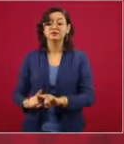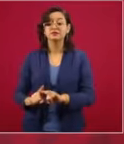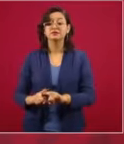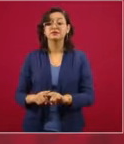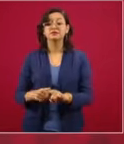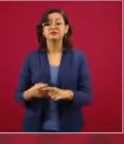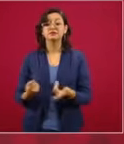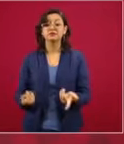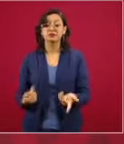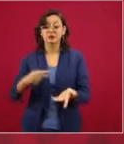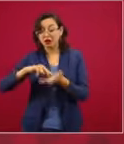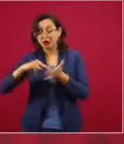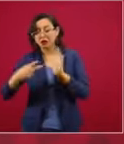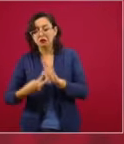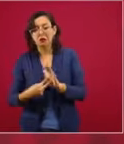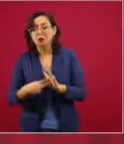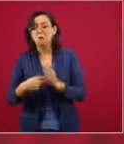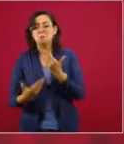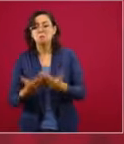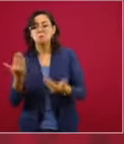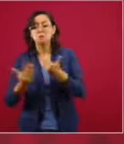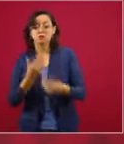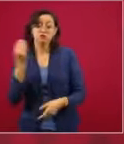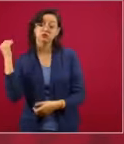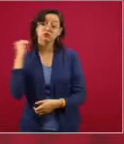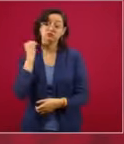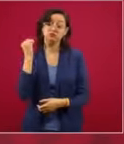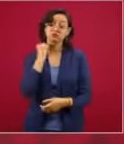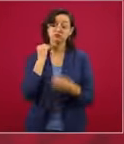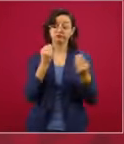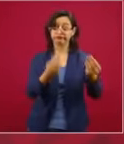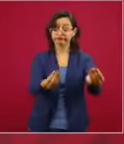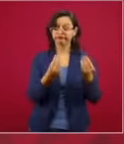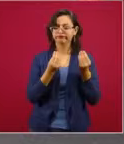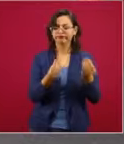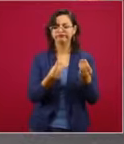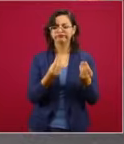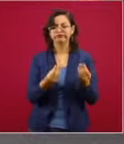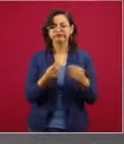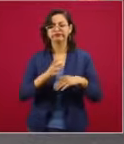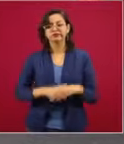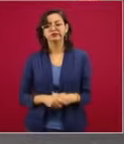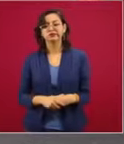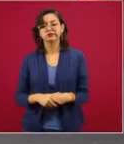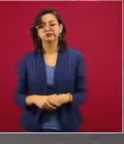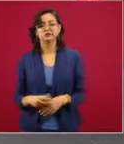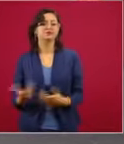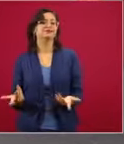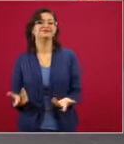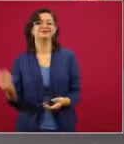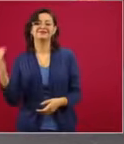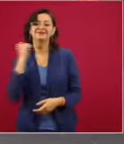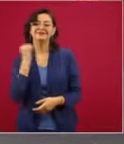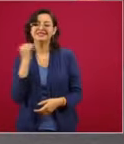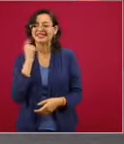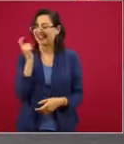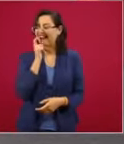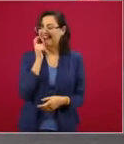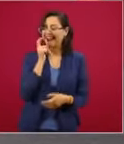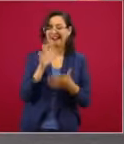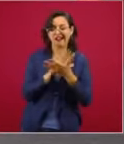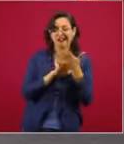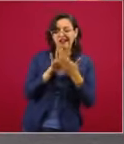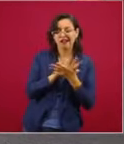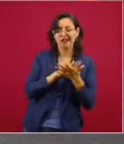abogados que ingenieros, leguleyos que